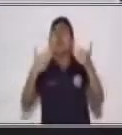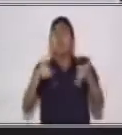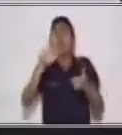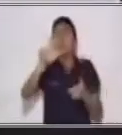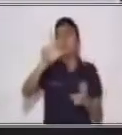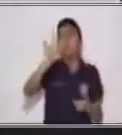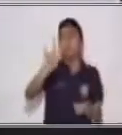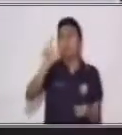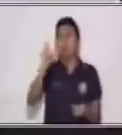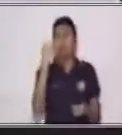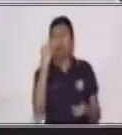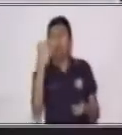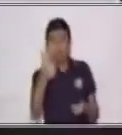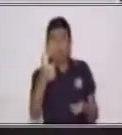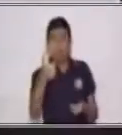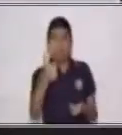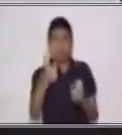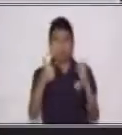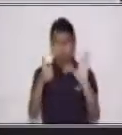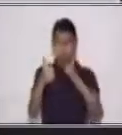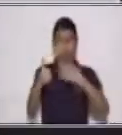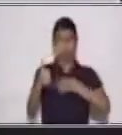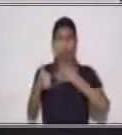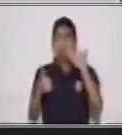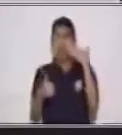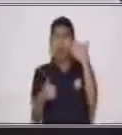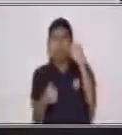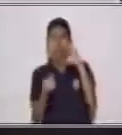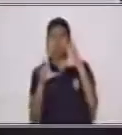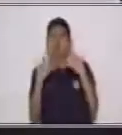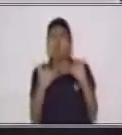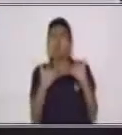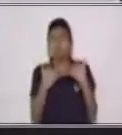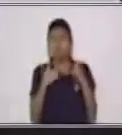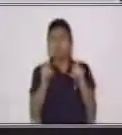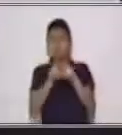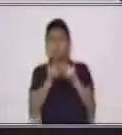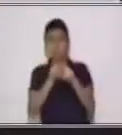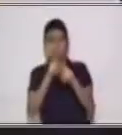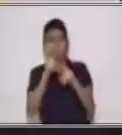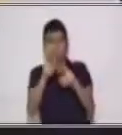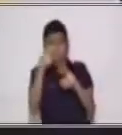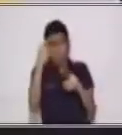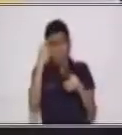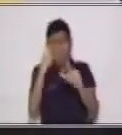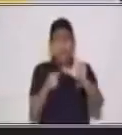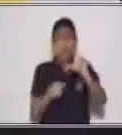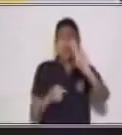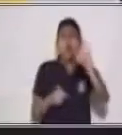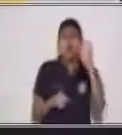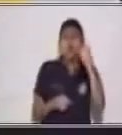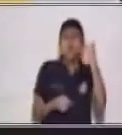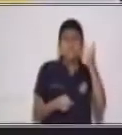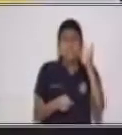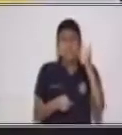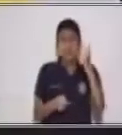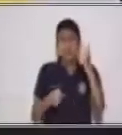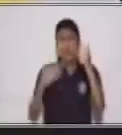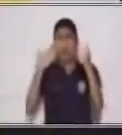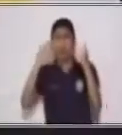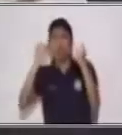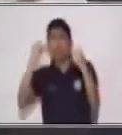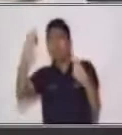con su abuelo Pedro? ¡Ah! ¿Será que Lucía pelea con su abuelo o le hace caras feas al